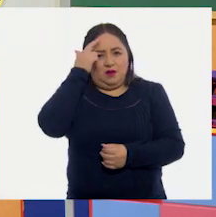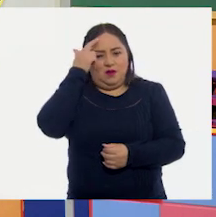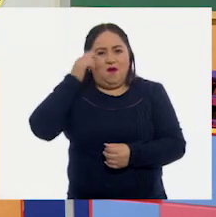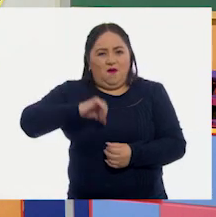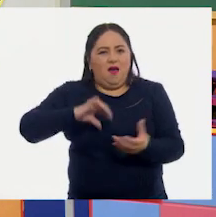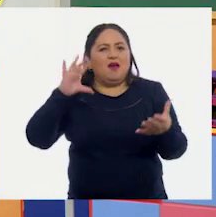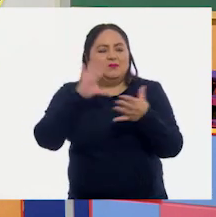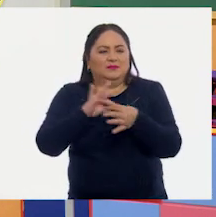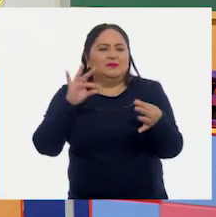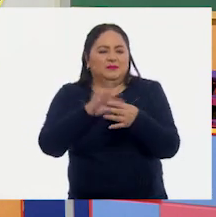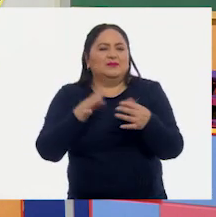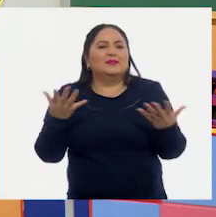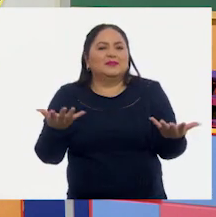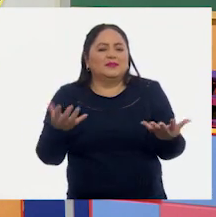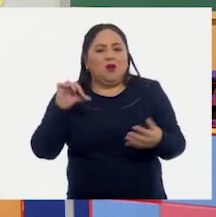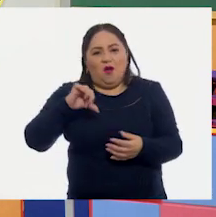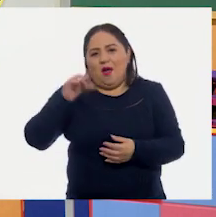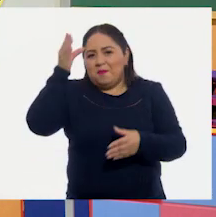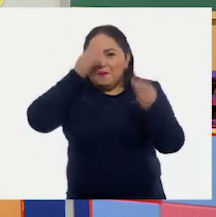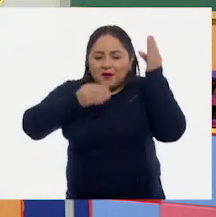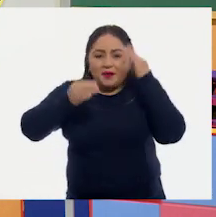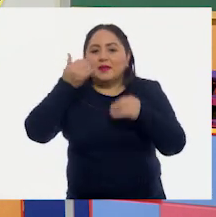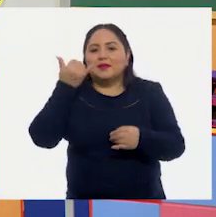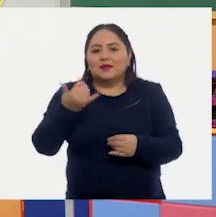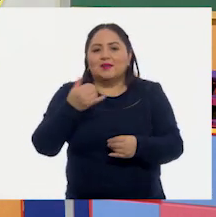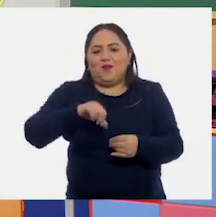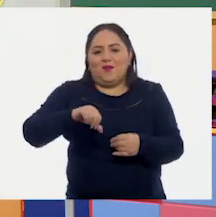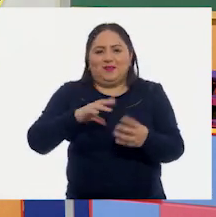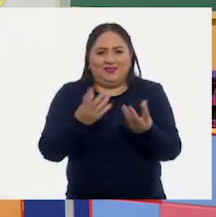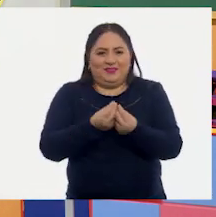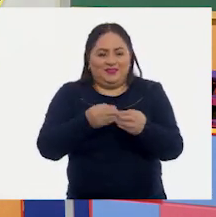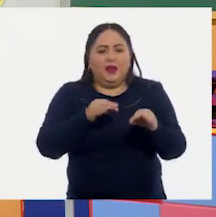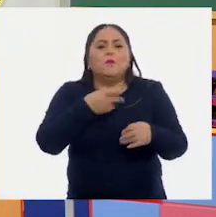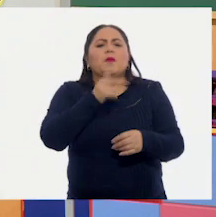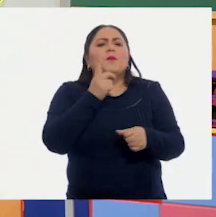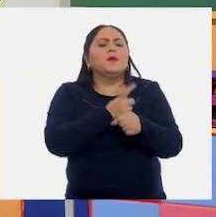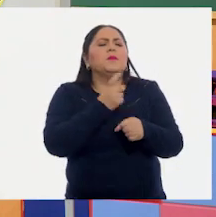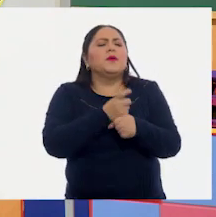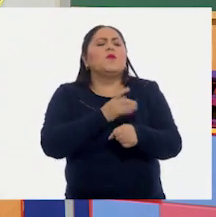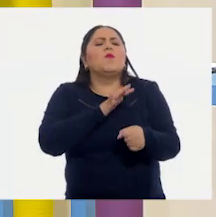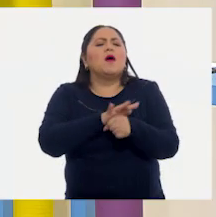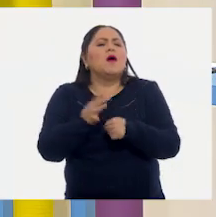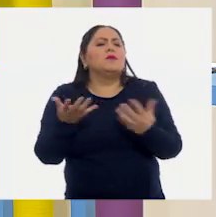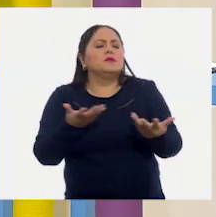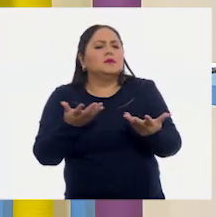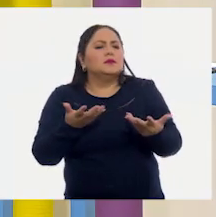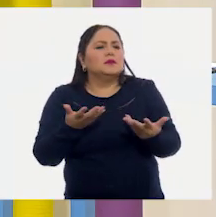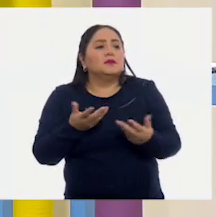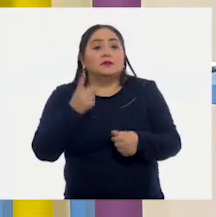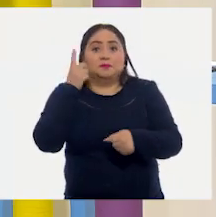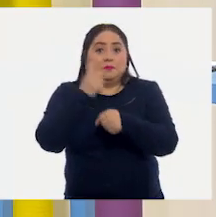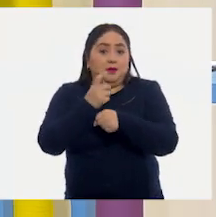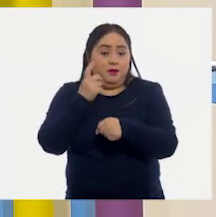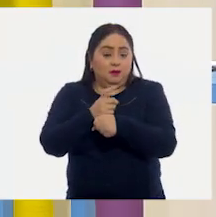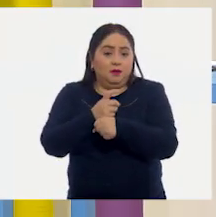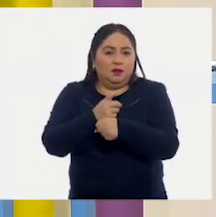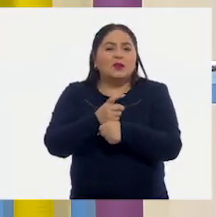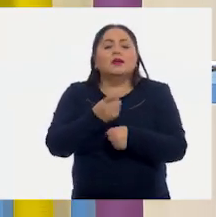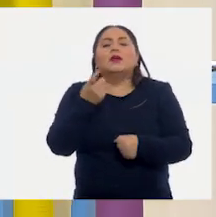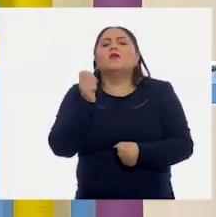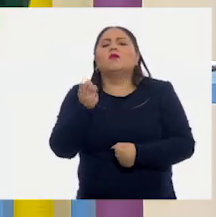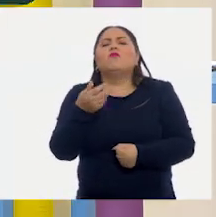lo que hemos aprendido y hemos trabajado. Entonces, ¿qué fue lo primero que hicimos? Lo primero que hicimos